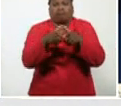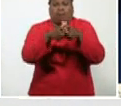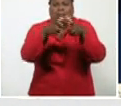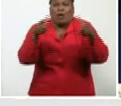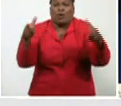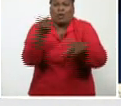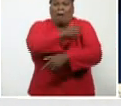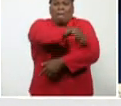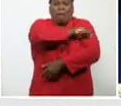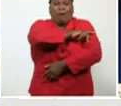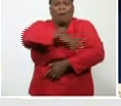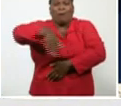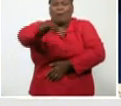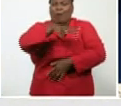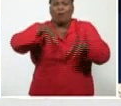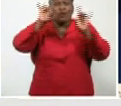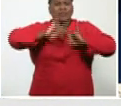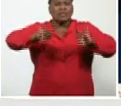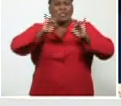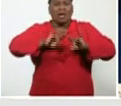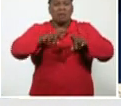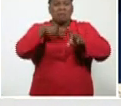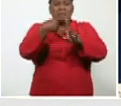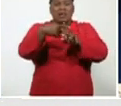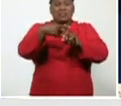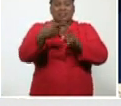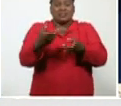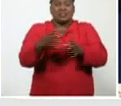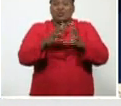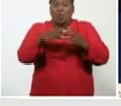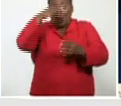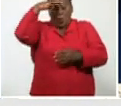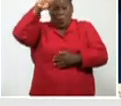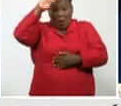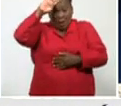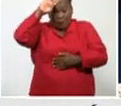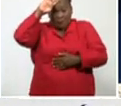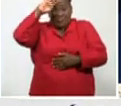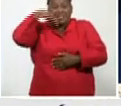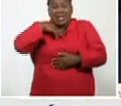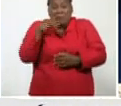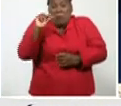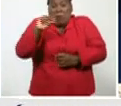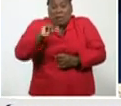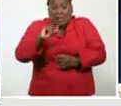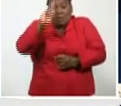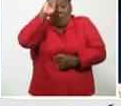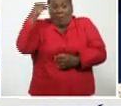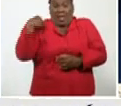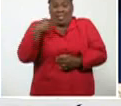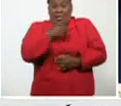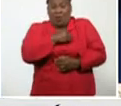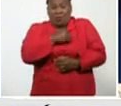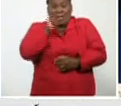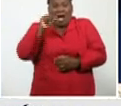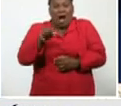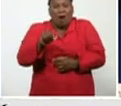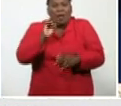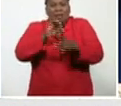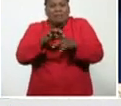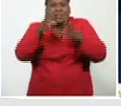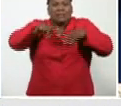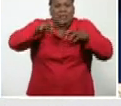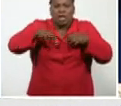y con el médico que tenemos adentro, todos los cubanos, ahora empiezan a ver, yo, pues, tengo tal grupo, más cual